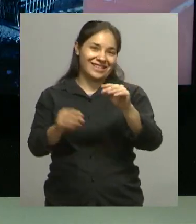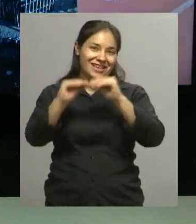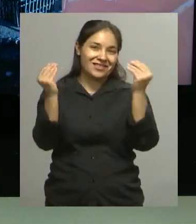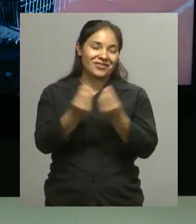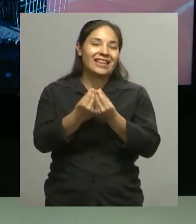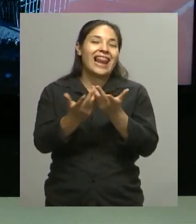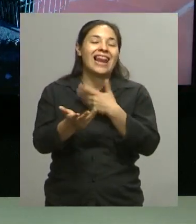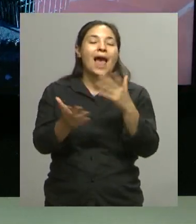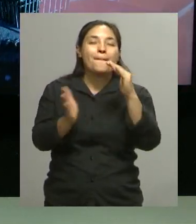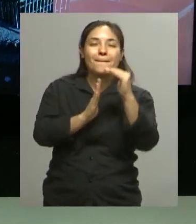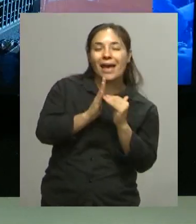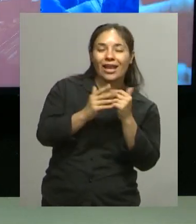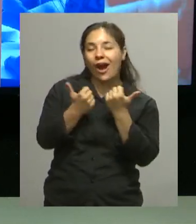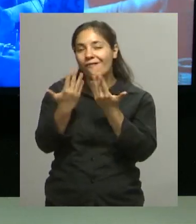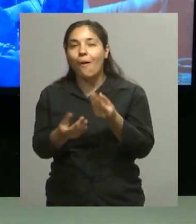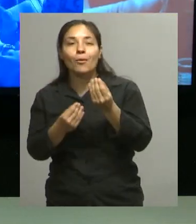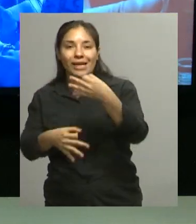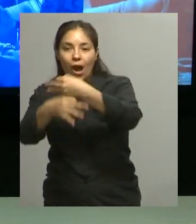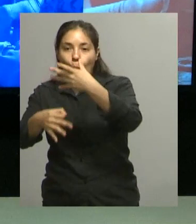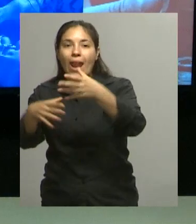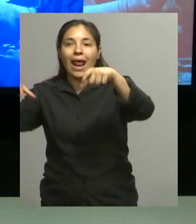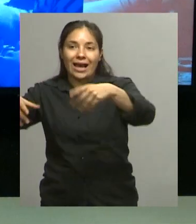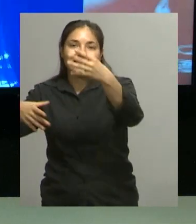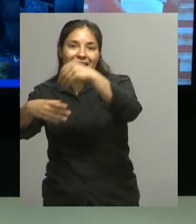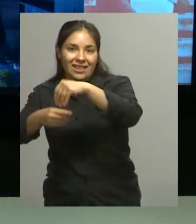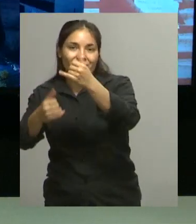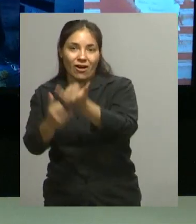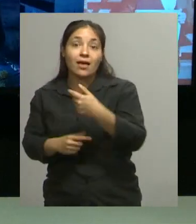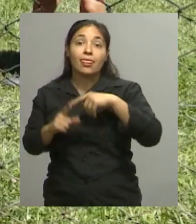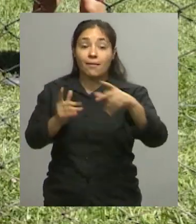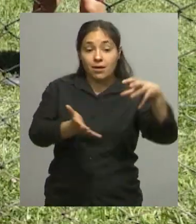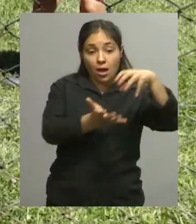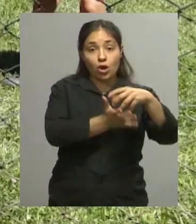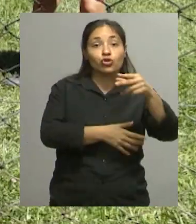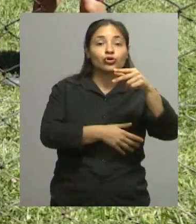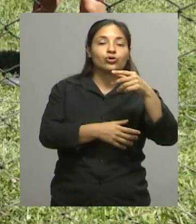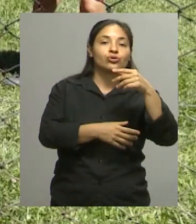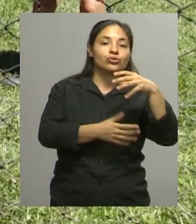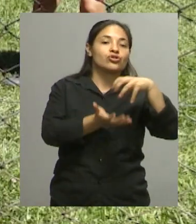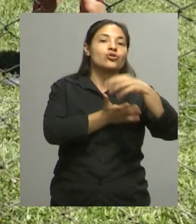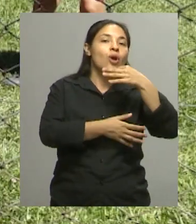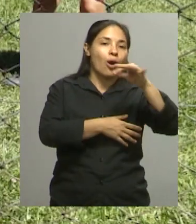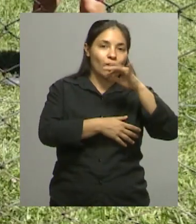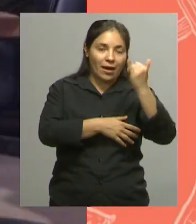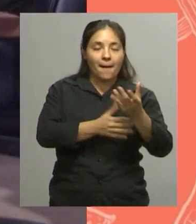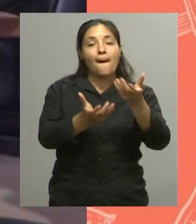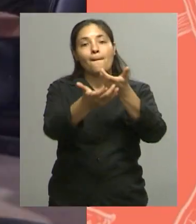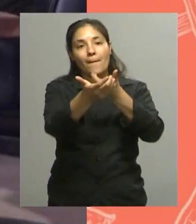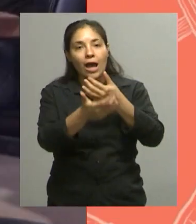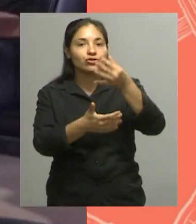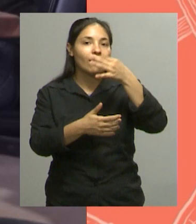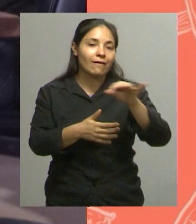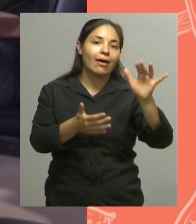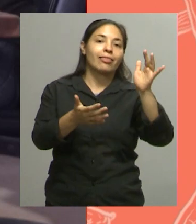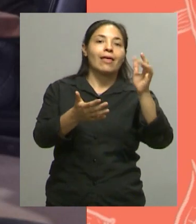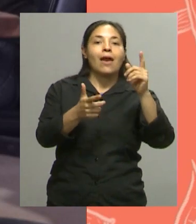escuelita ahí en su cancha Ajá Entonces nos da la posibilidad también de poner un kiosco Donde vendemos panchos, papitas Que